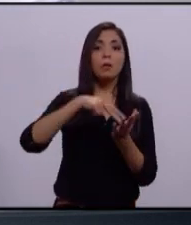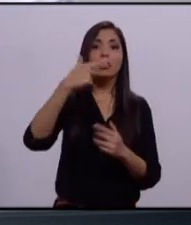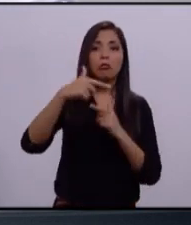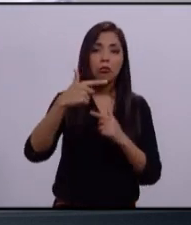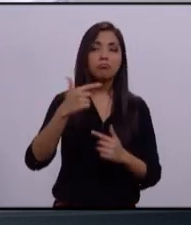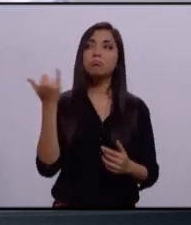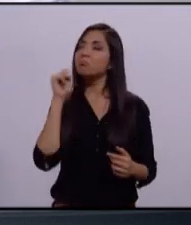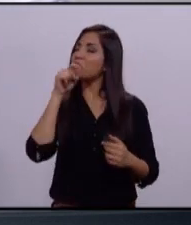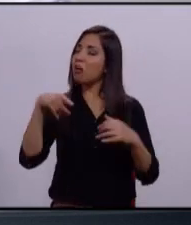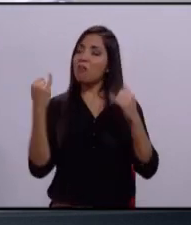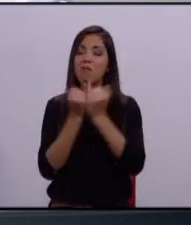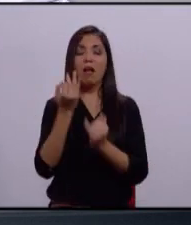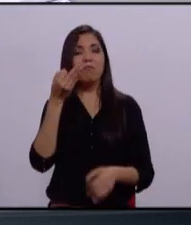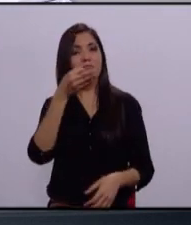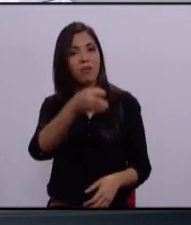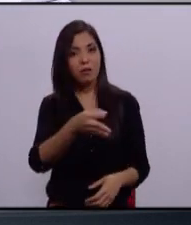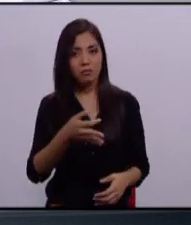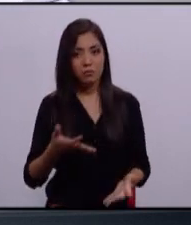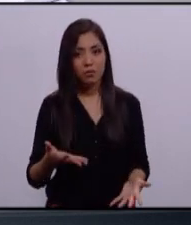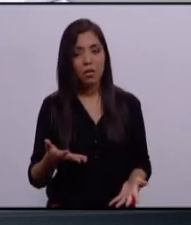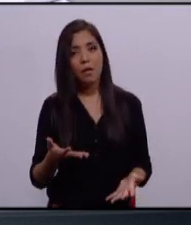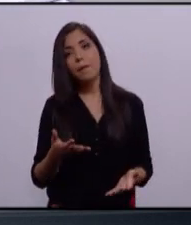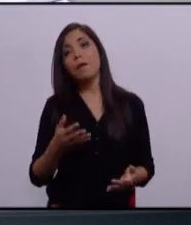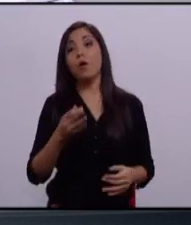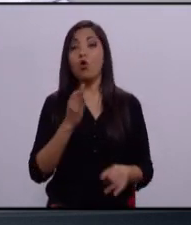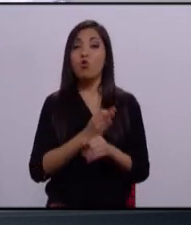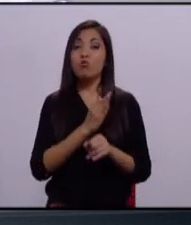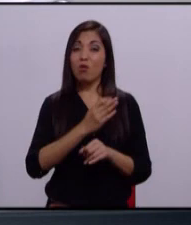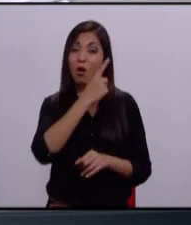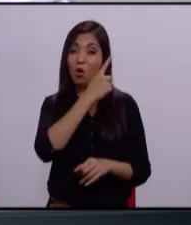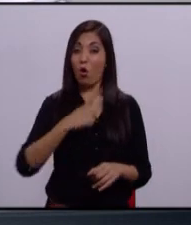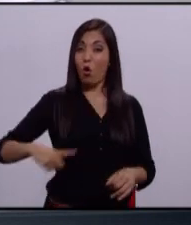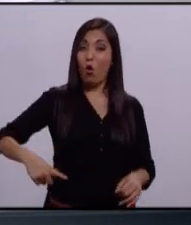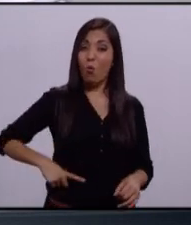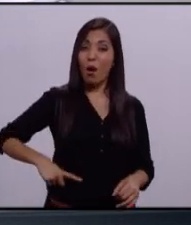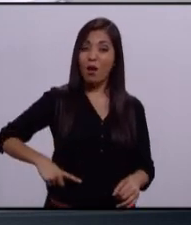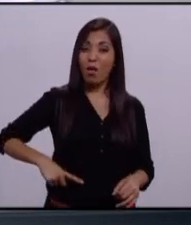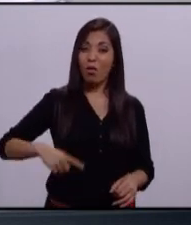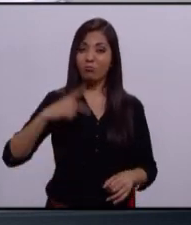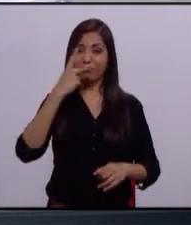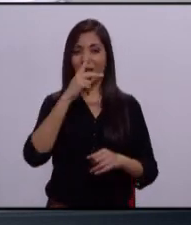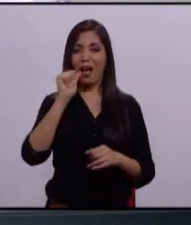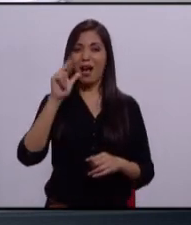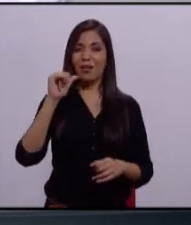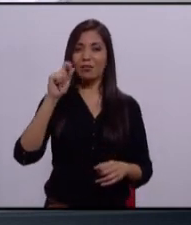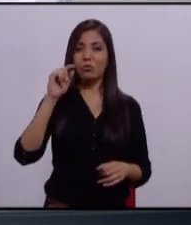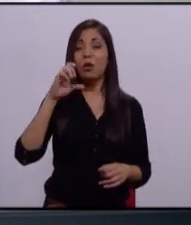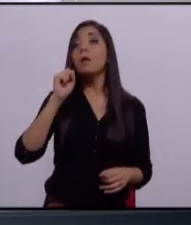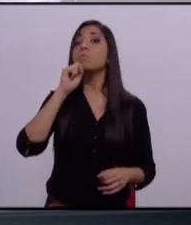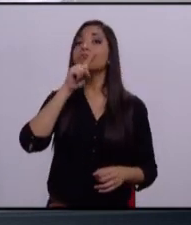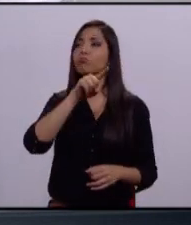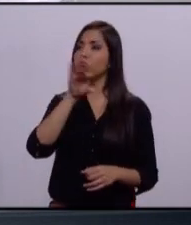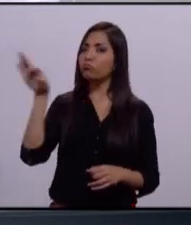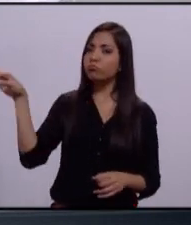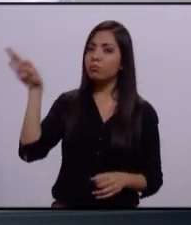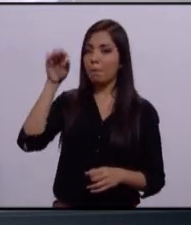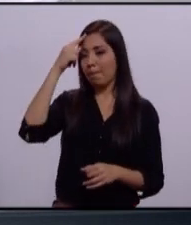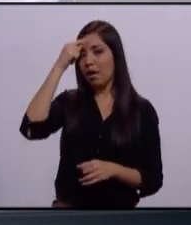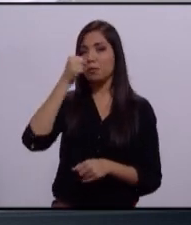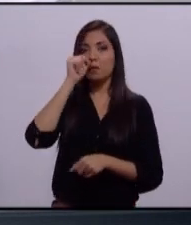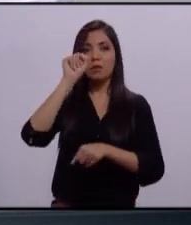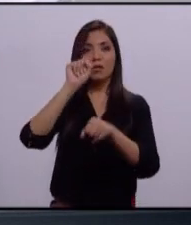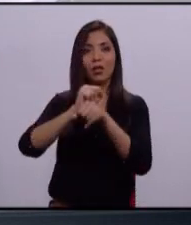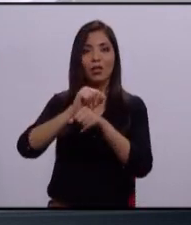y les fallaste. El señor gobernador, con toda su buena voluntad, te nombró secretario de Desarrollo e Integración Social